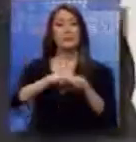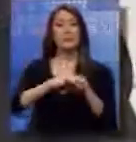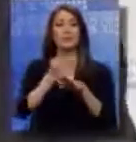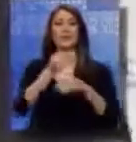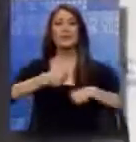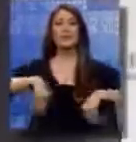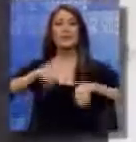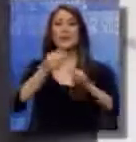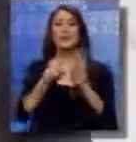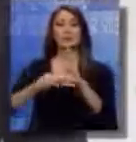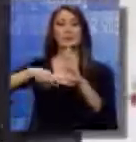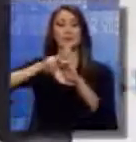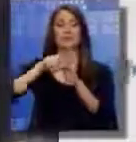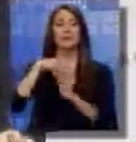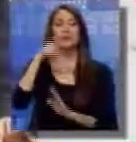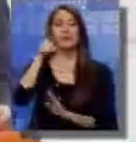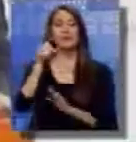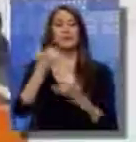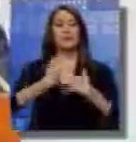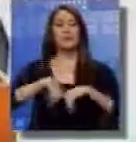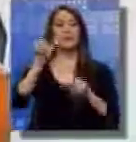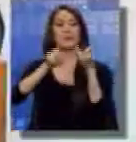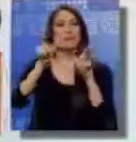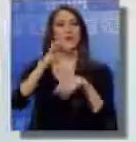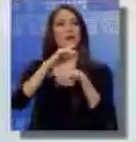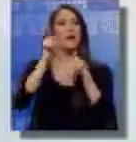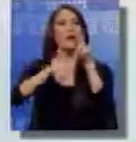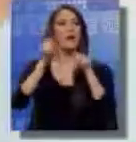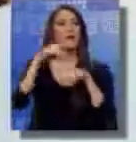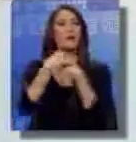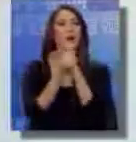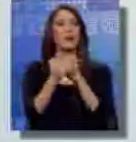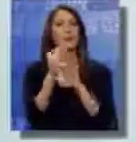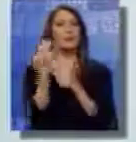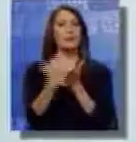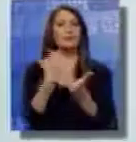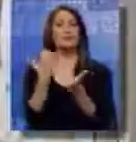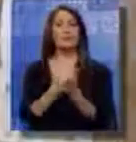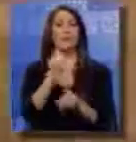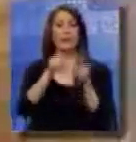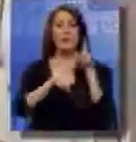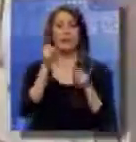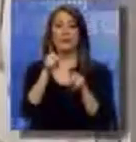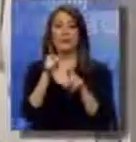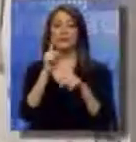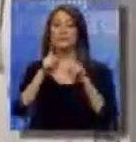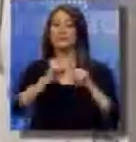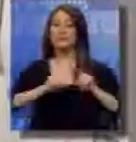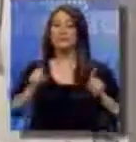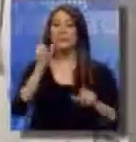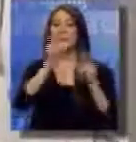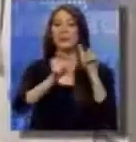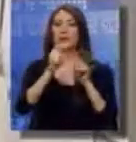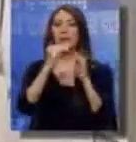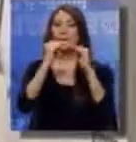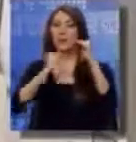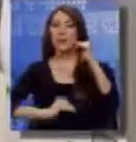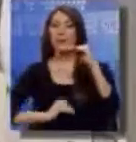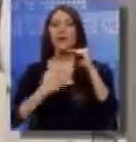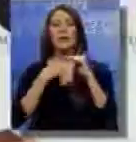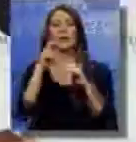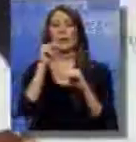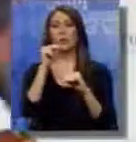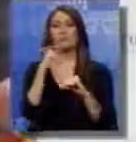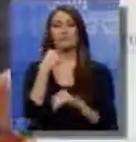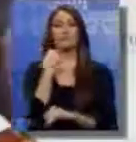dijo que el objetivo es evitar que esto continúe enriqueciendo. A ciertos grupos de poder. Y reiteró que la medida no afectará a la clase media baja del país.